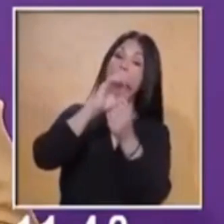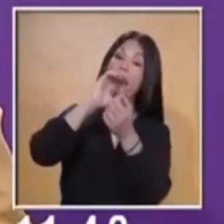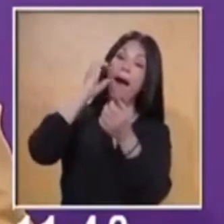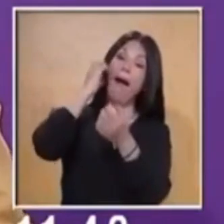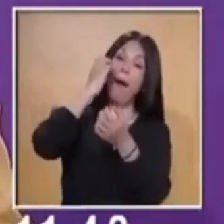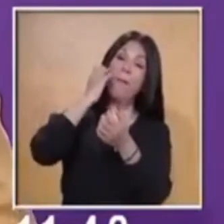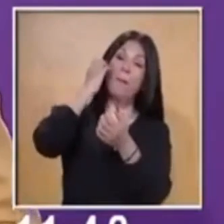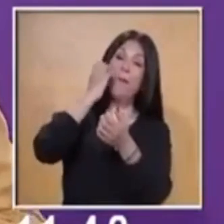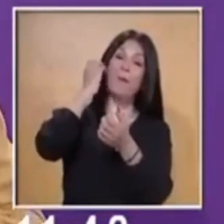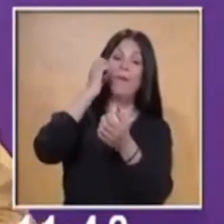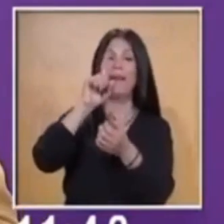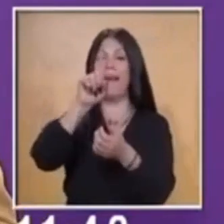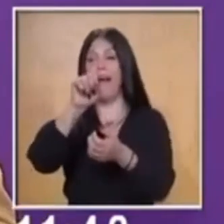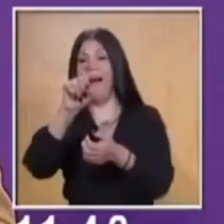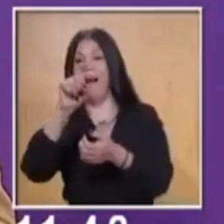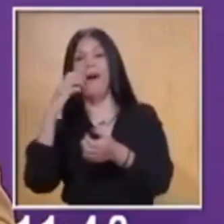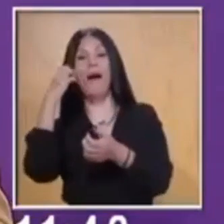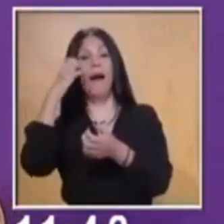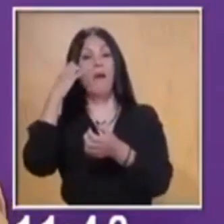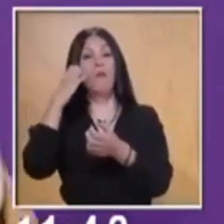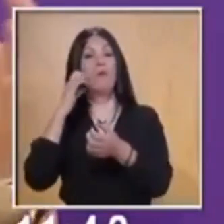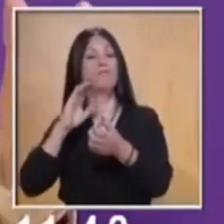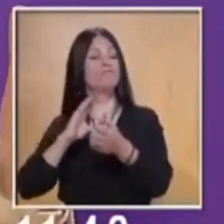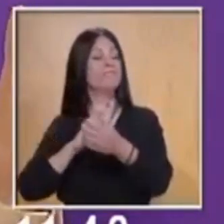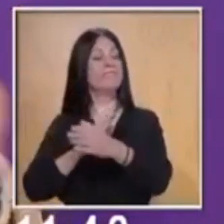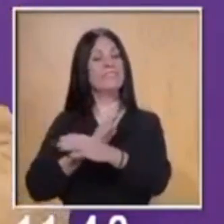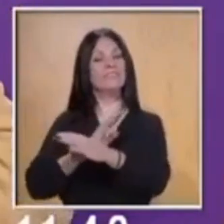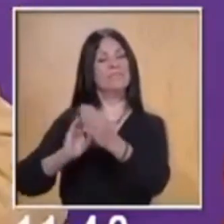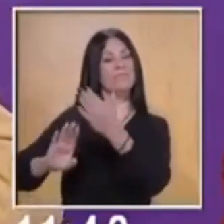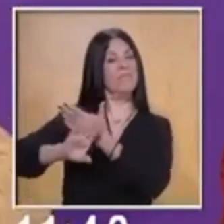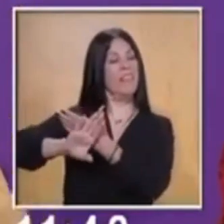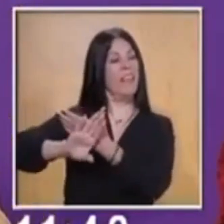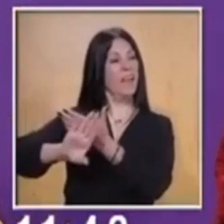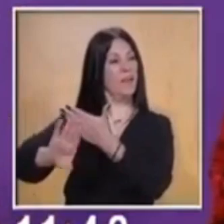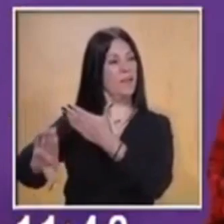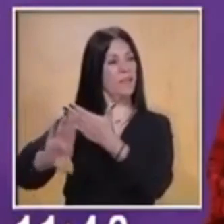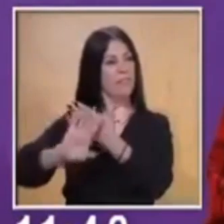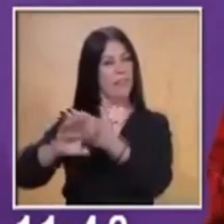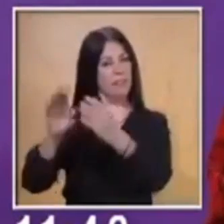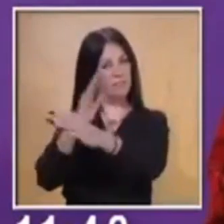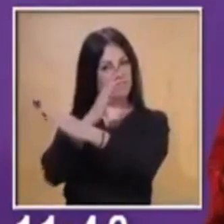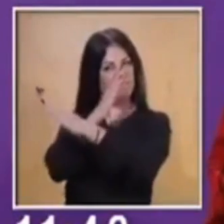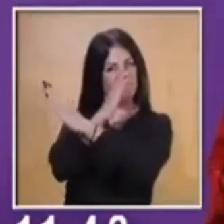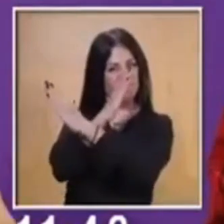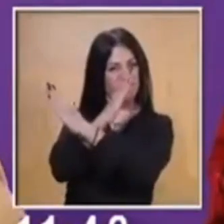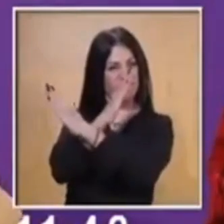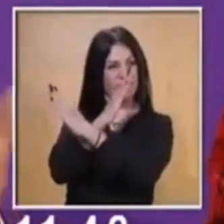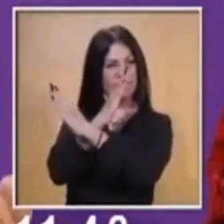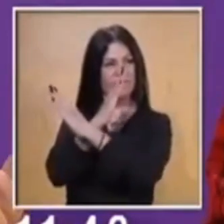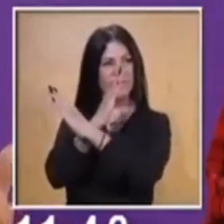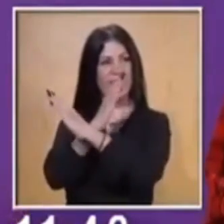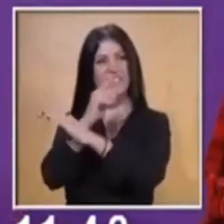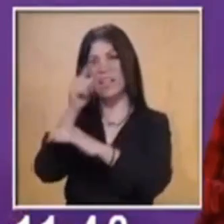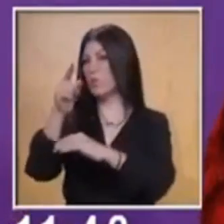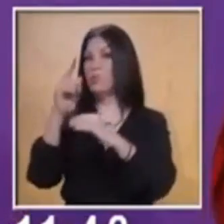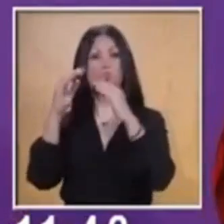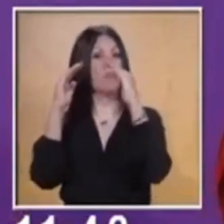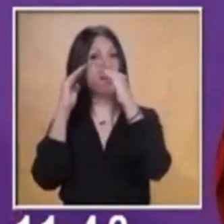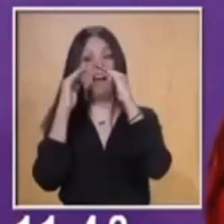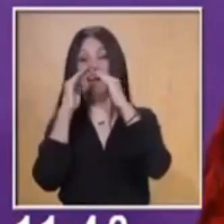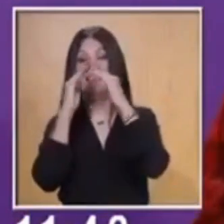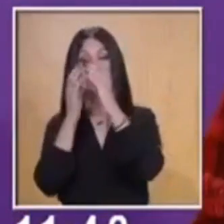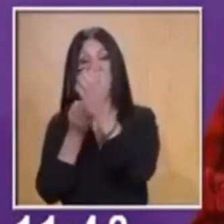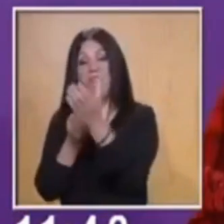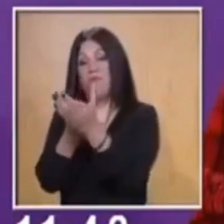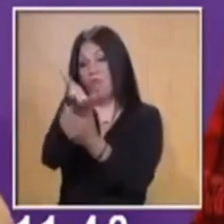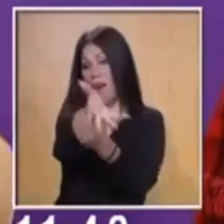jabón. ¿Y evita? ¿Qué vamos a evitar? ¿Salir de dónde? Pues de casa. Y quédate